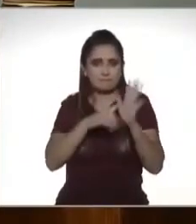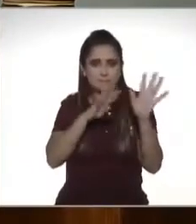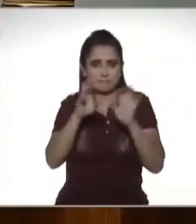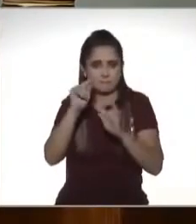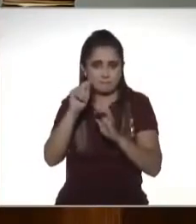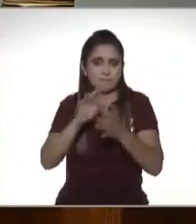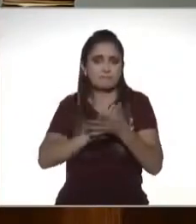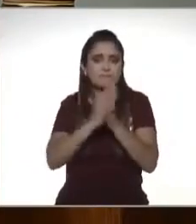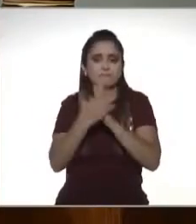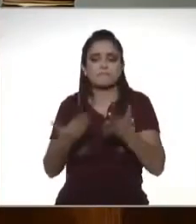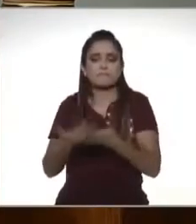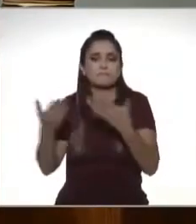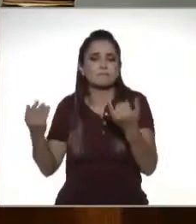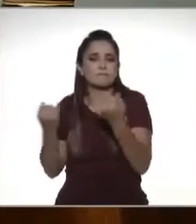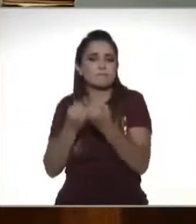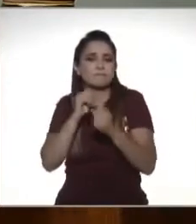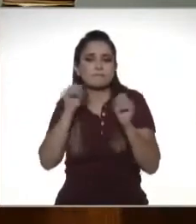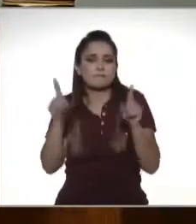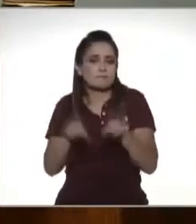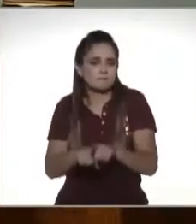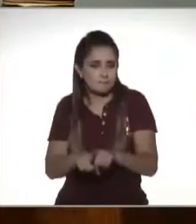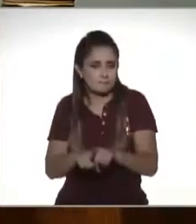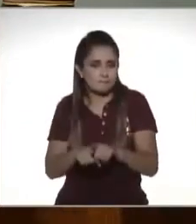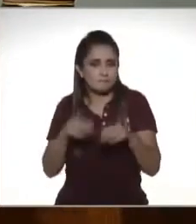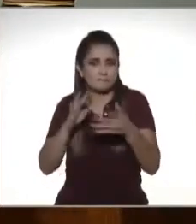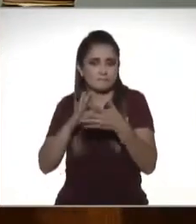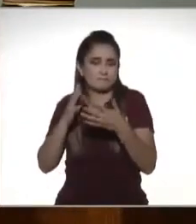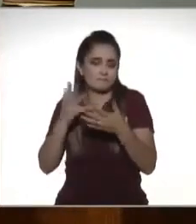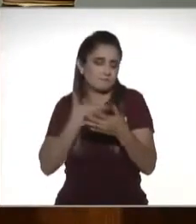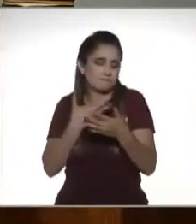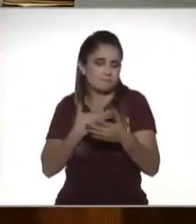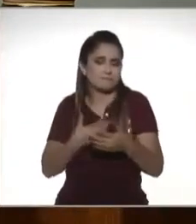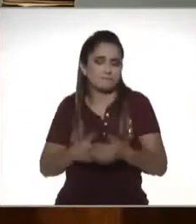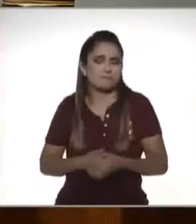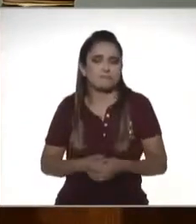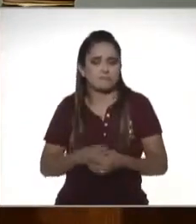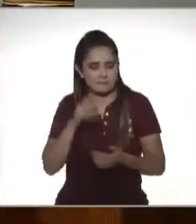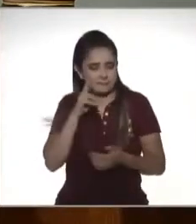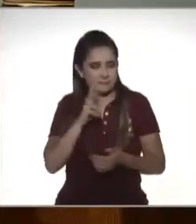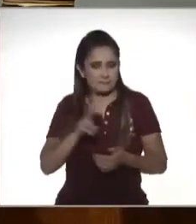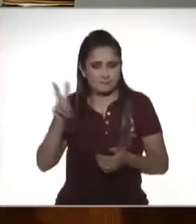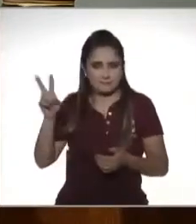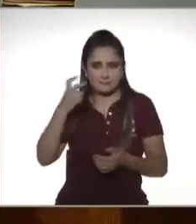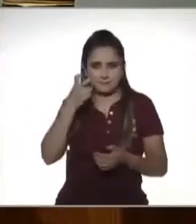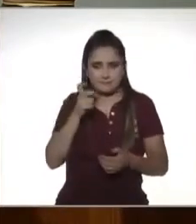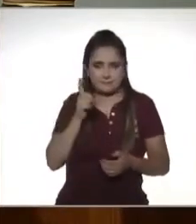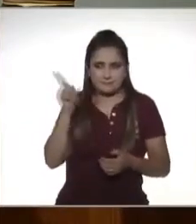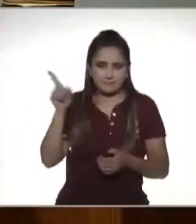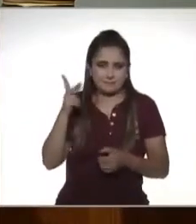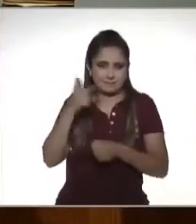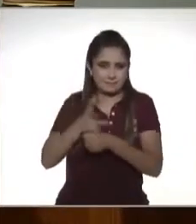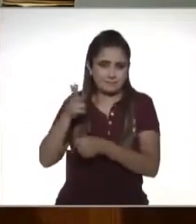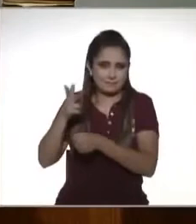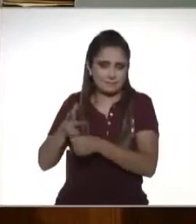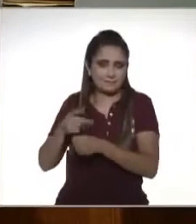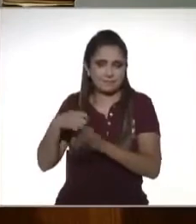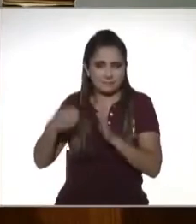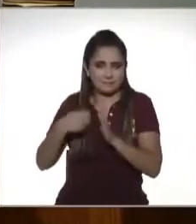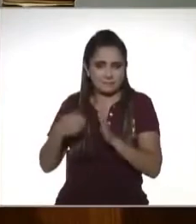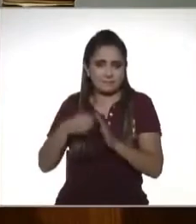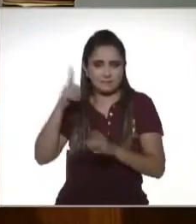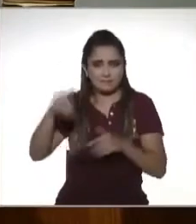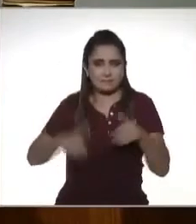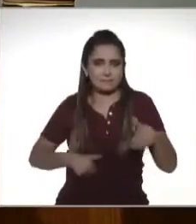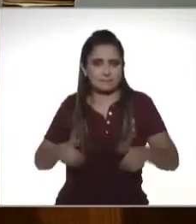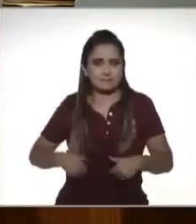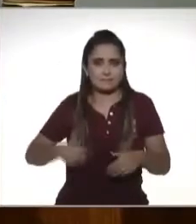alguna manera en los 20 será por nostalgia o porque estamos repitiendo ciertos patrones vamos a ver estas imágenes justamente ahí en el